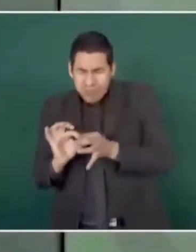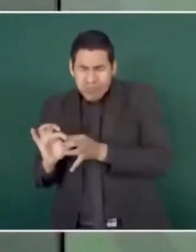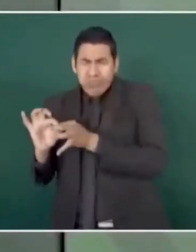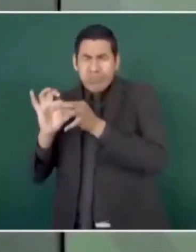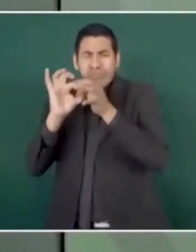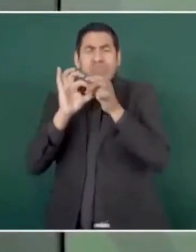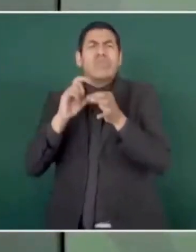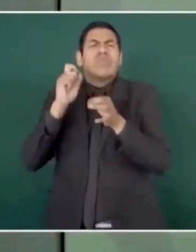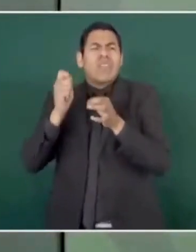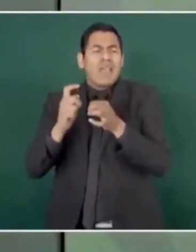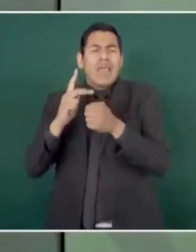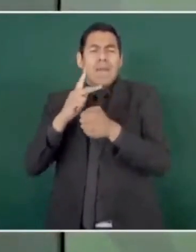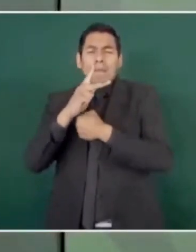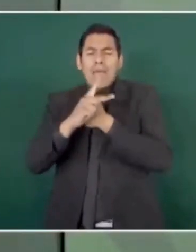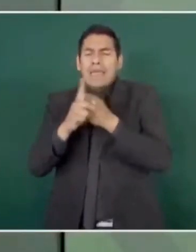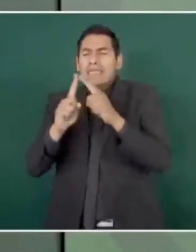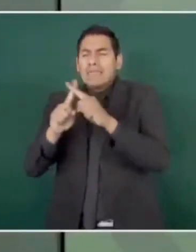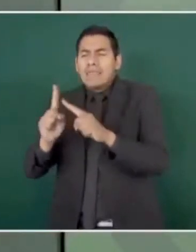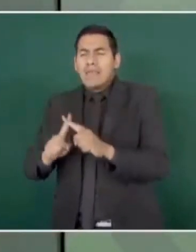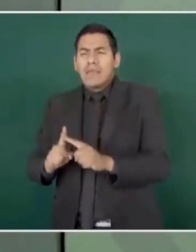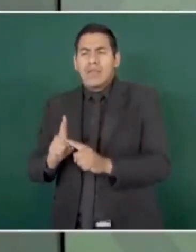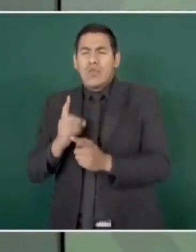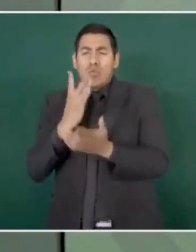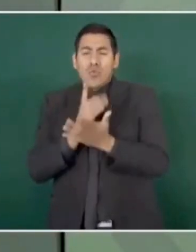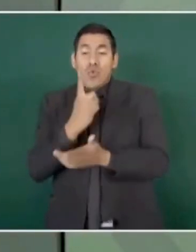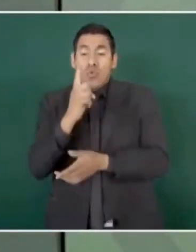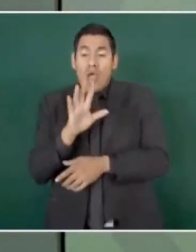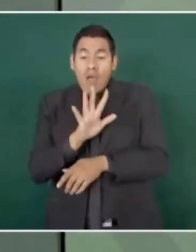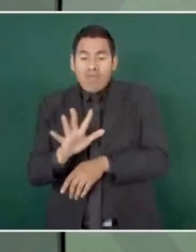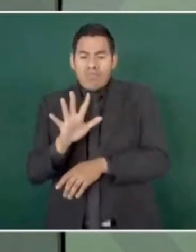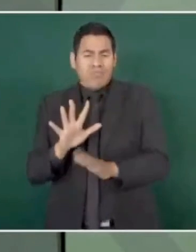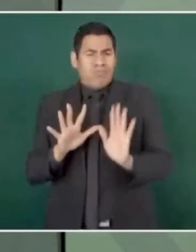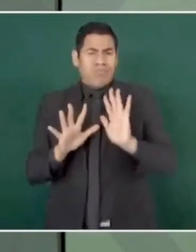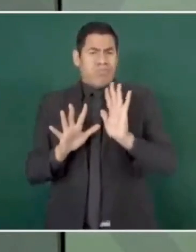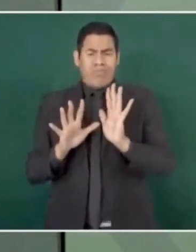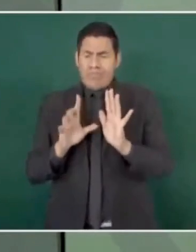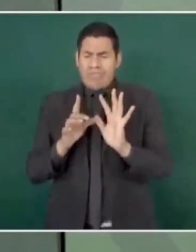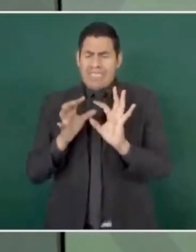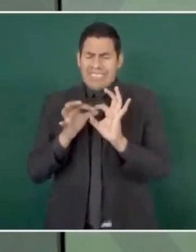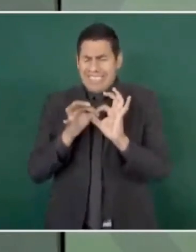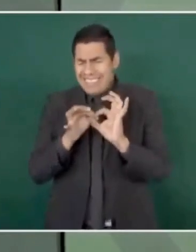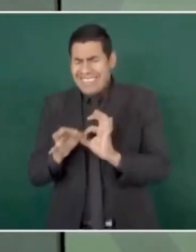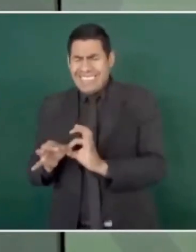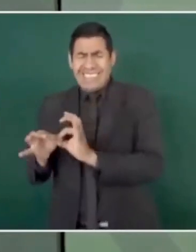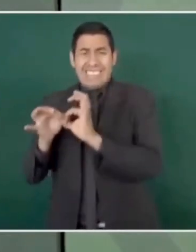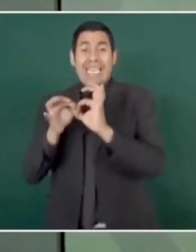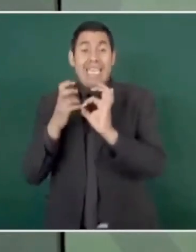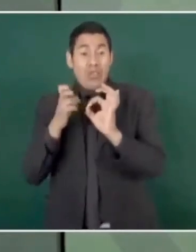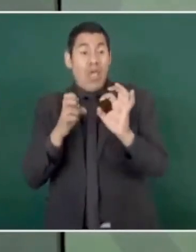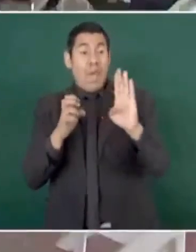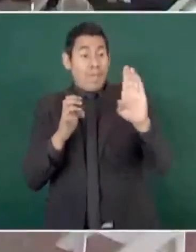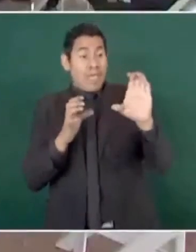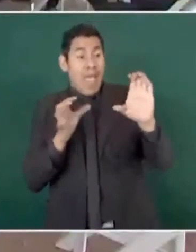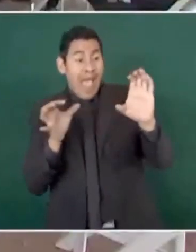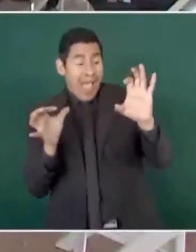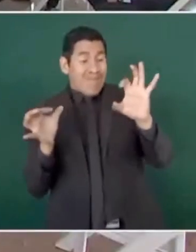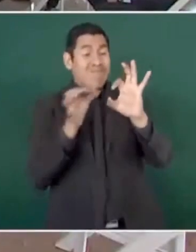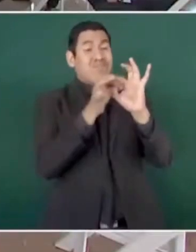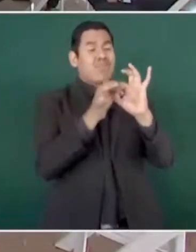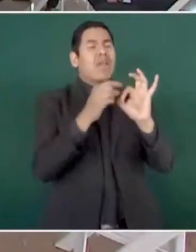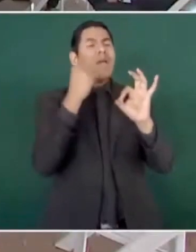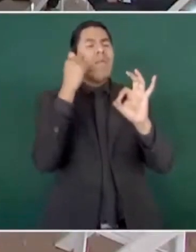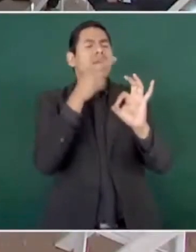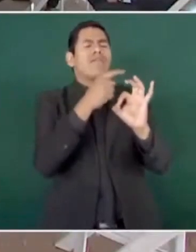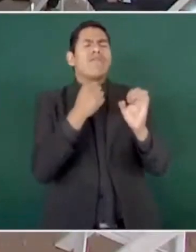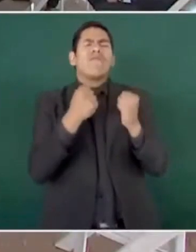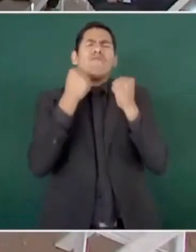no tiene que estar nada más en una región. O sea, esta integración le da una seguridad a toda esa zona que